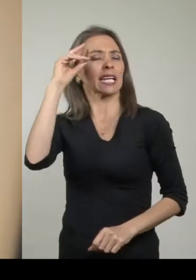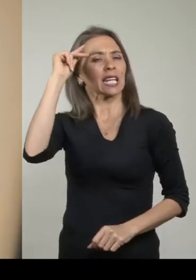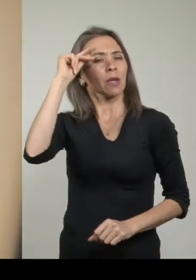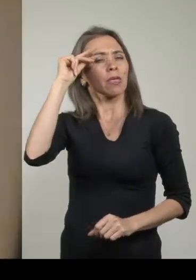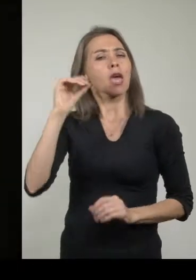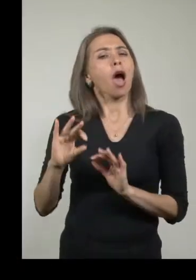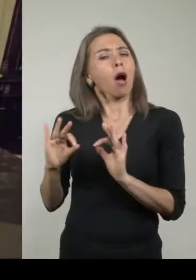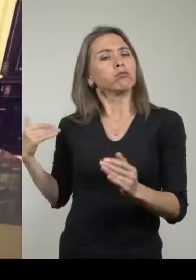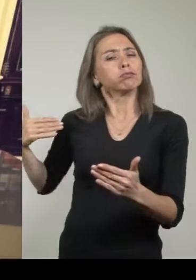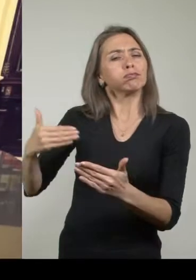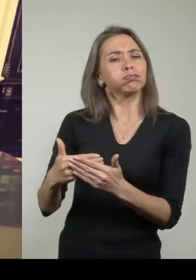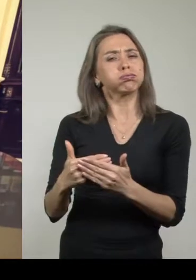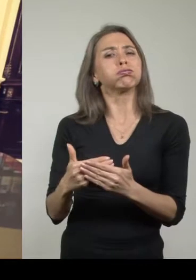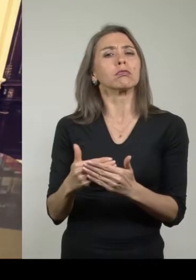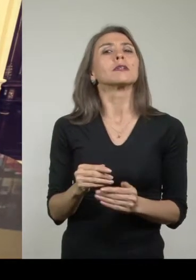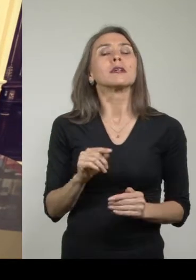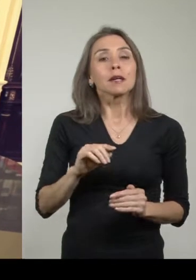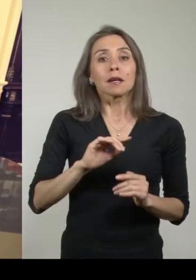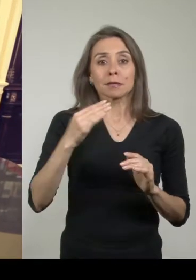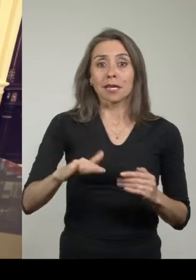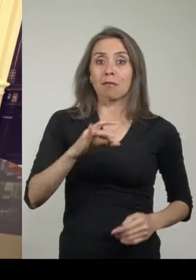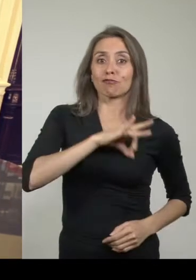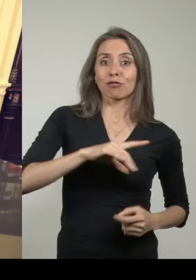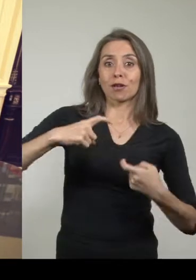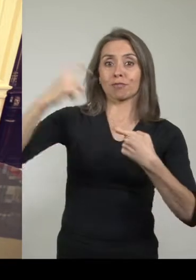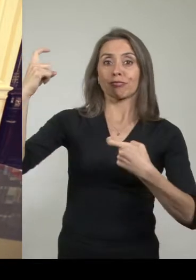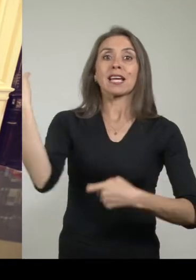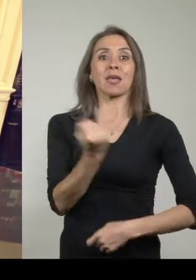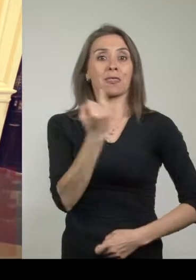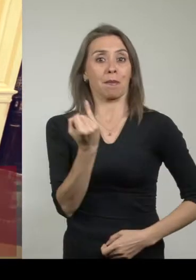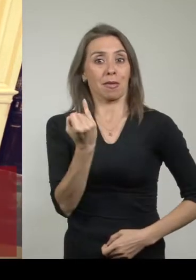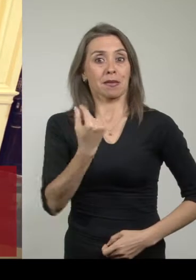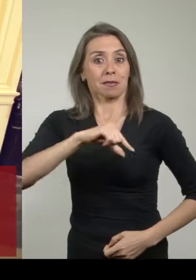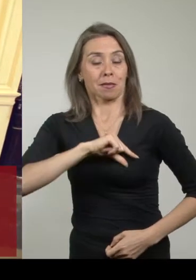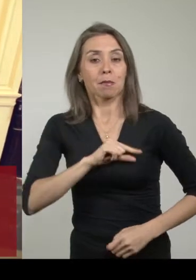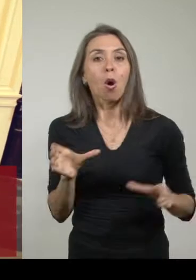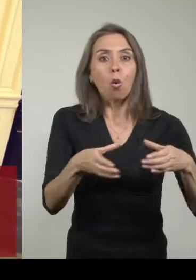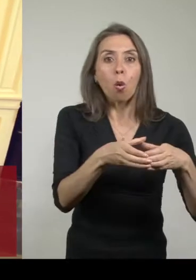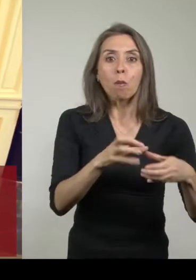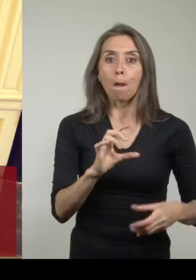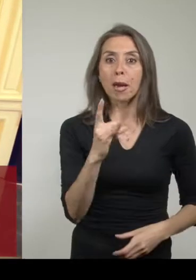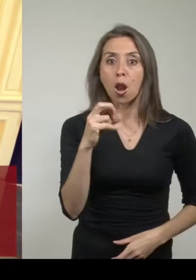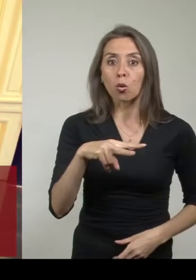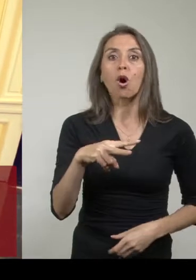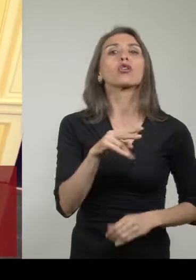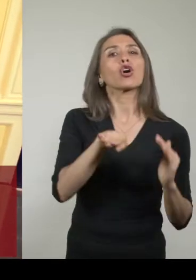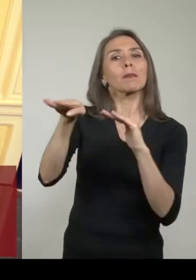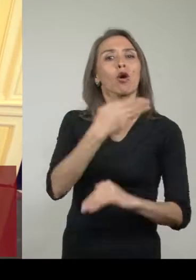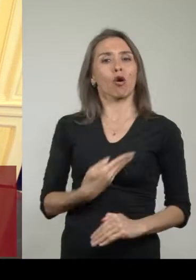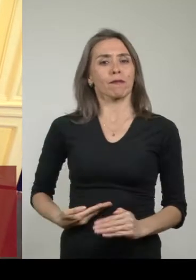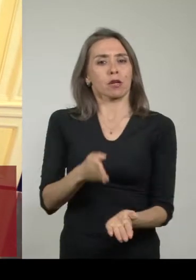conservadoras Tras la independencia se agruparon en torno a la tendencia pelucona los partidarios de un gobierno autoritario,